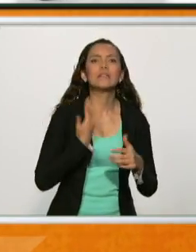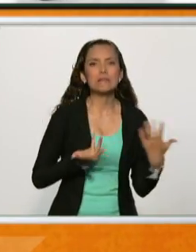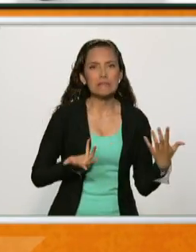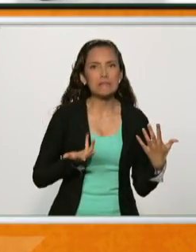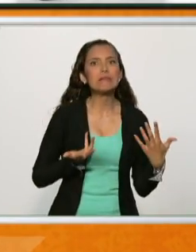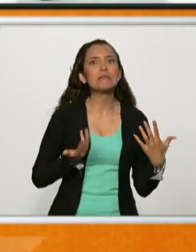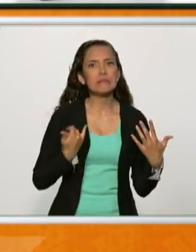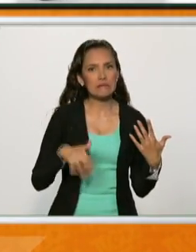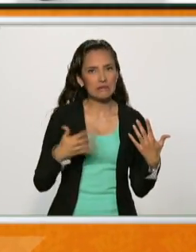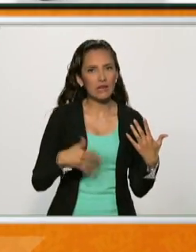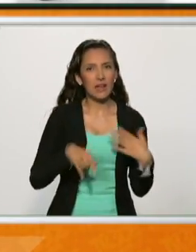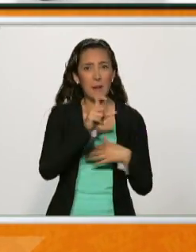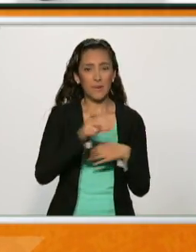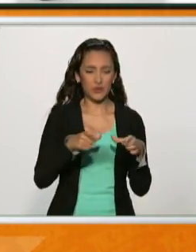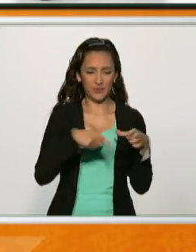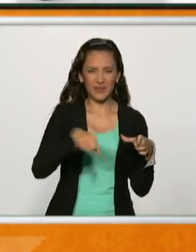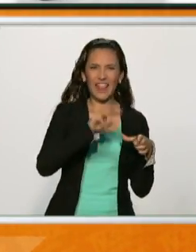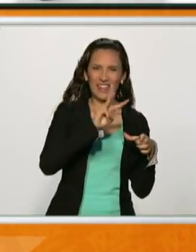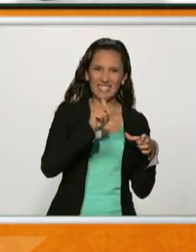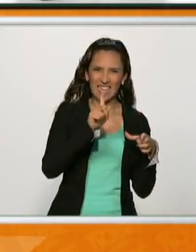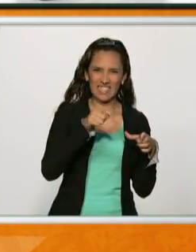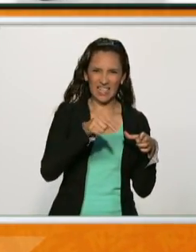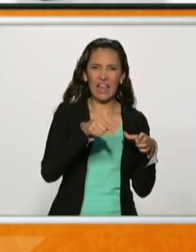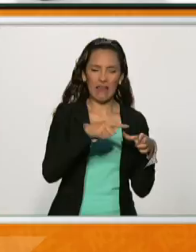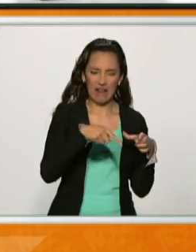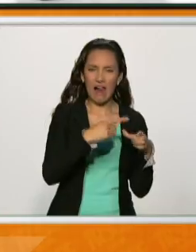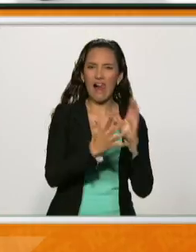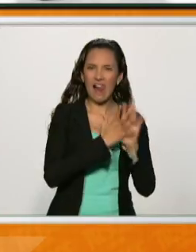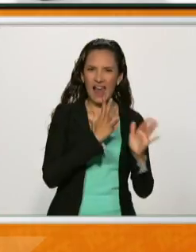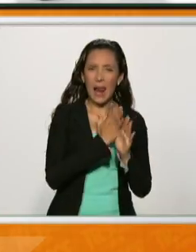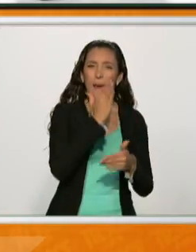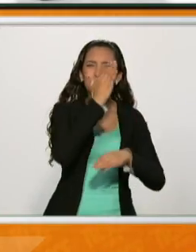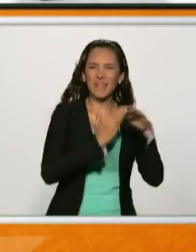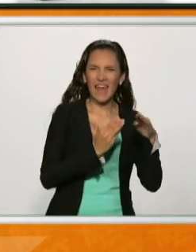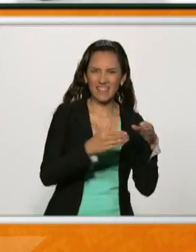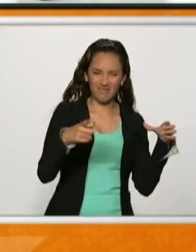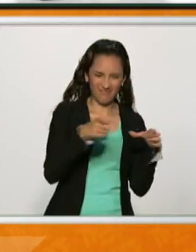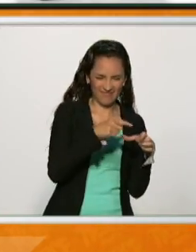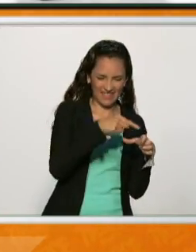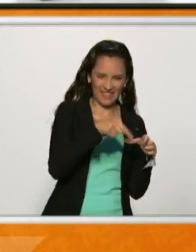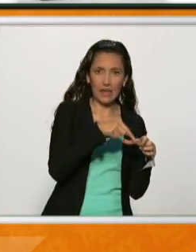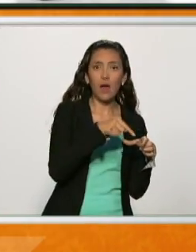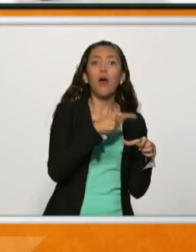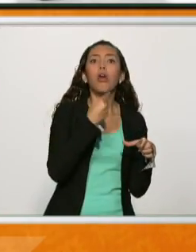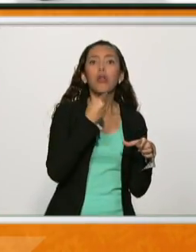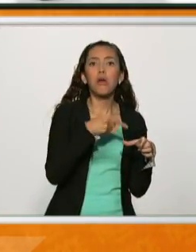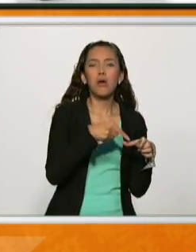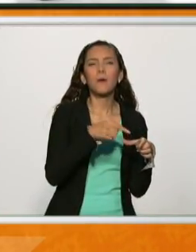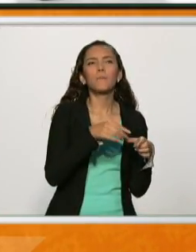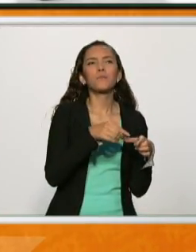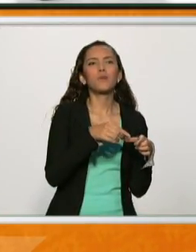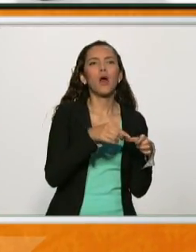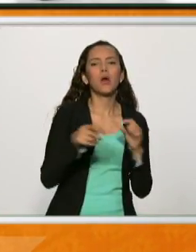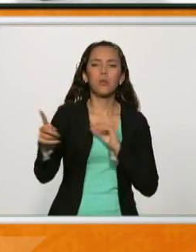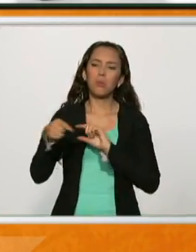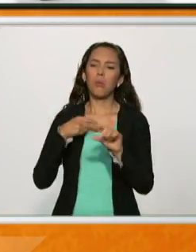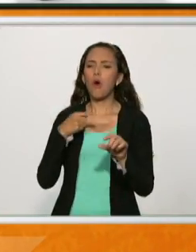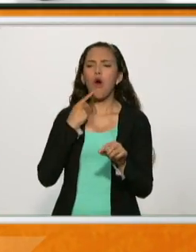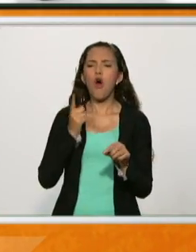La mitad de estas personas cuentan o contaban justamente con una solución de respaldo que les